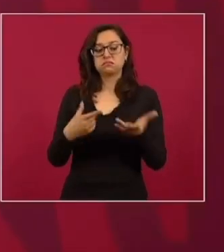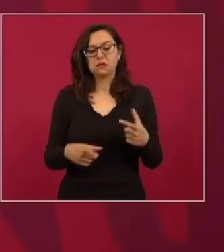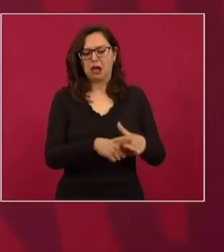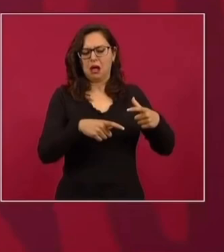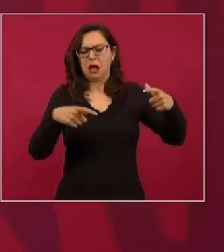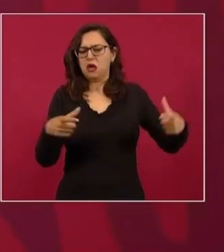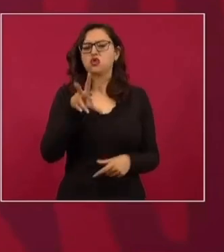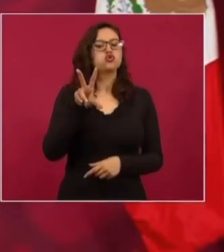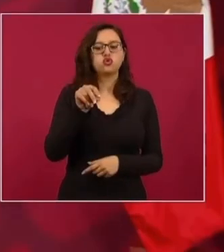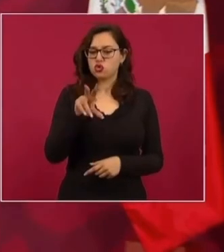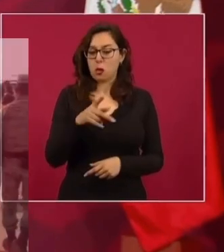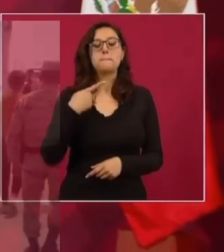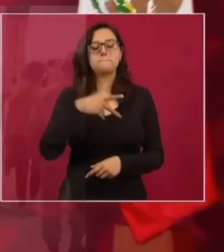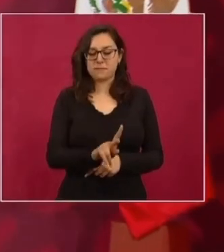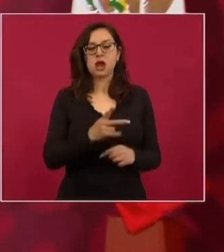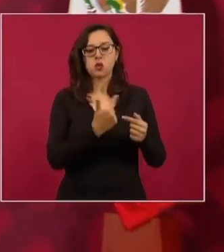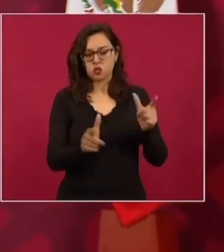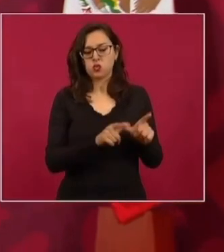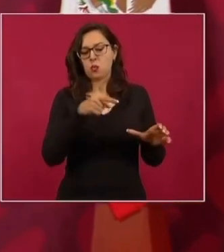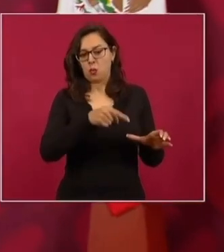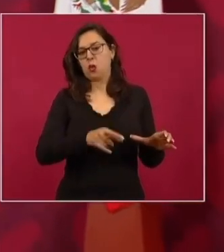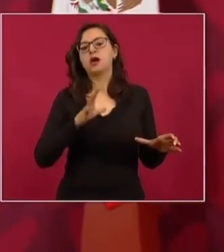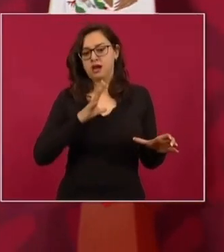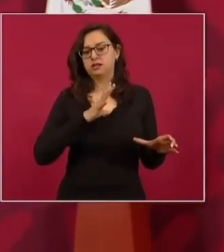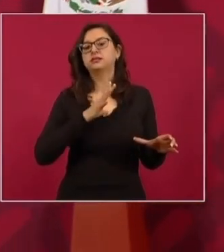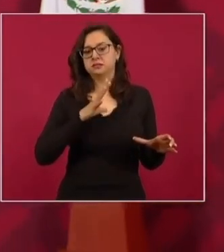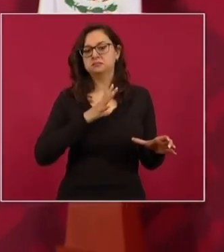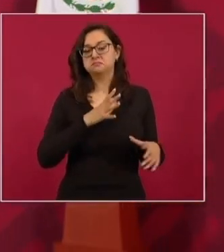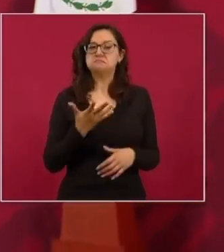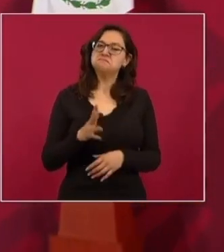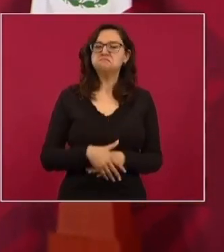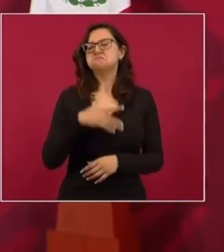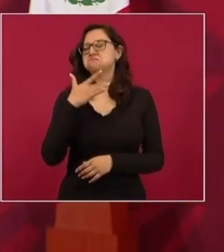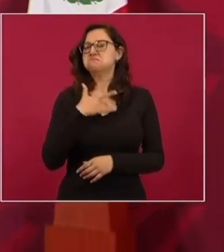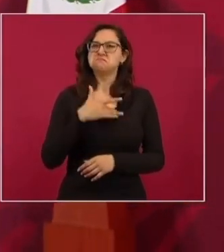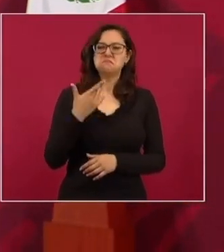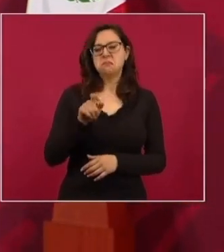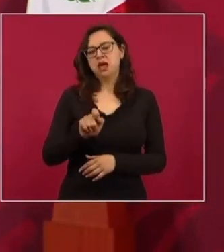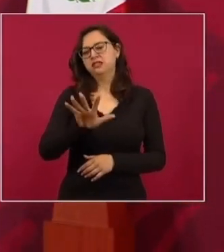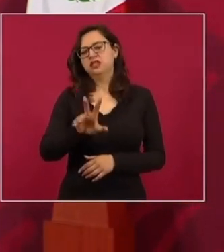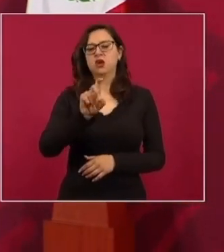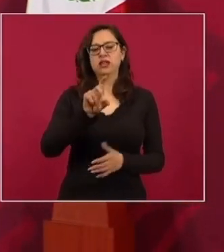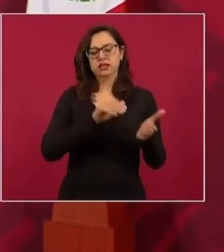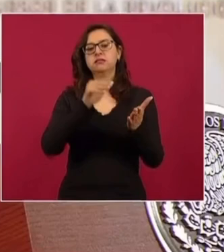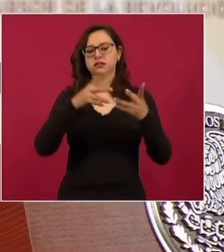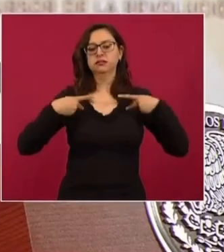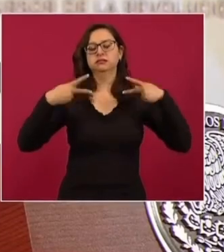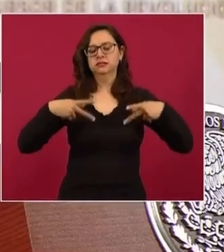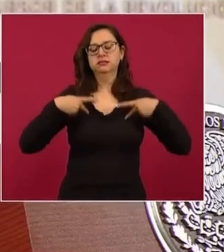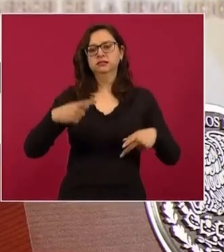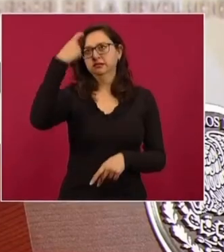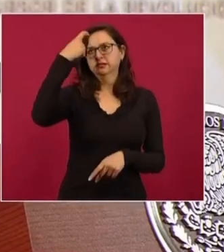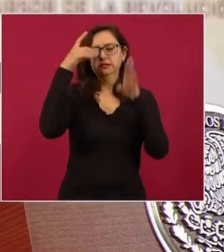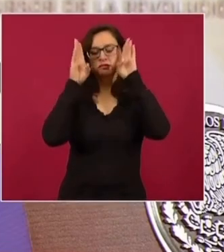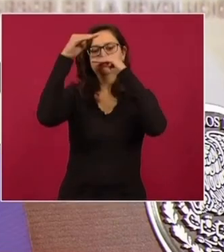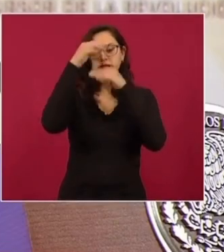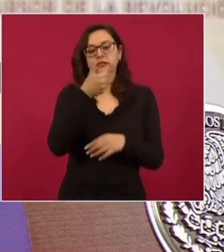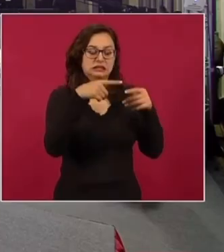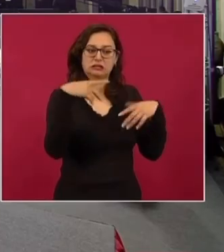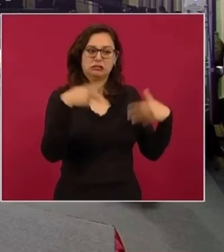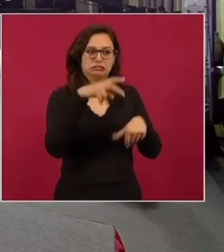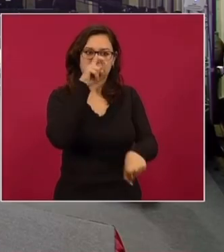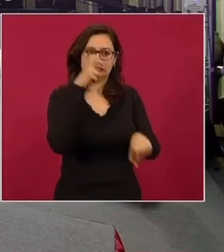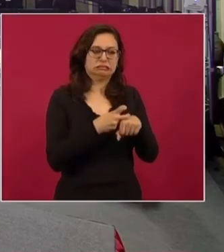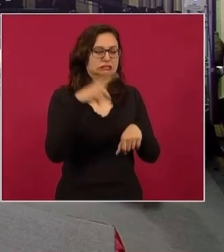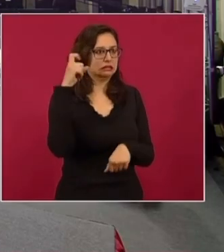existido. Pero, sí, hay como 25, 30 millones de ciudadanos con pensamiento conservador. Son muchos.